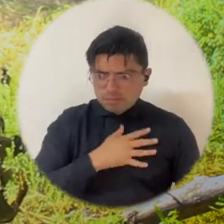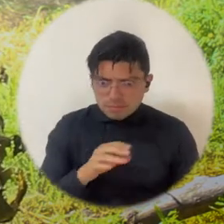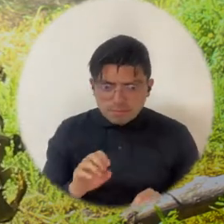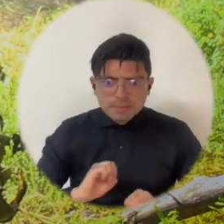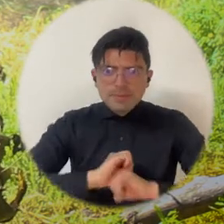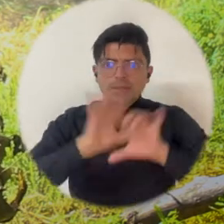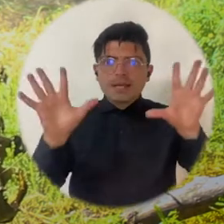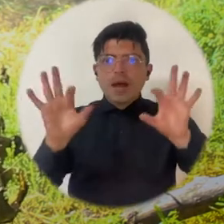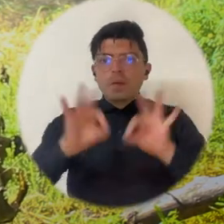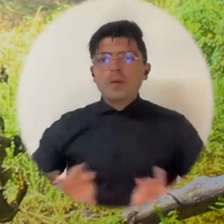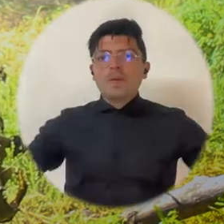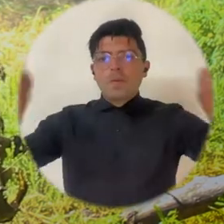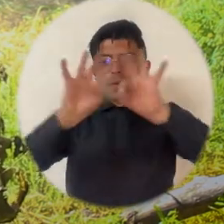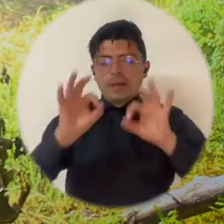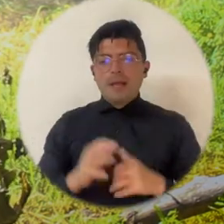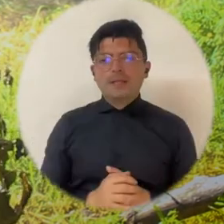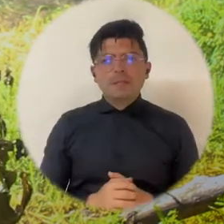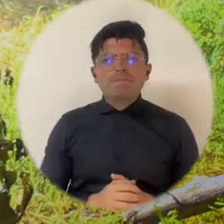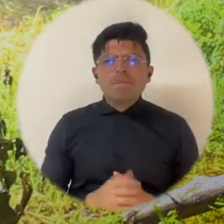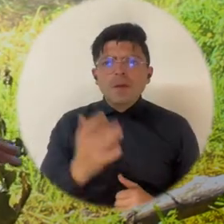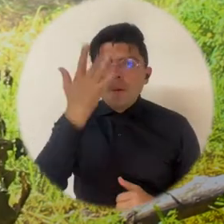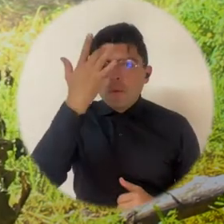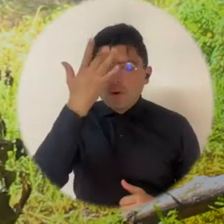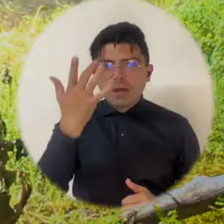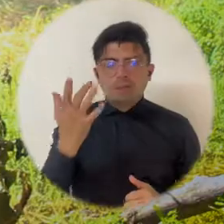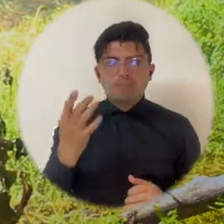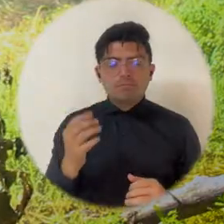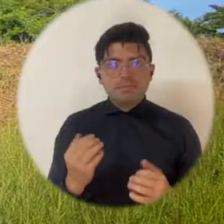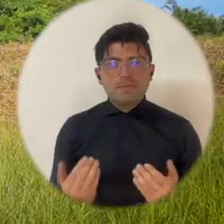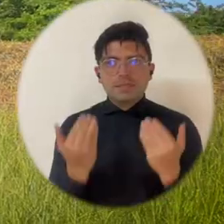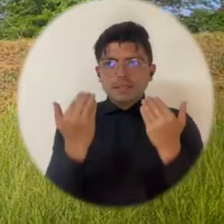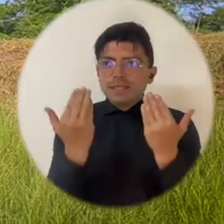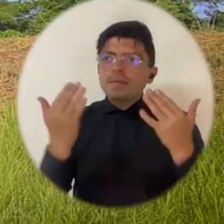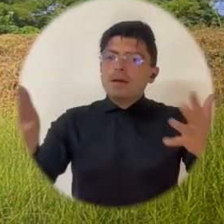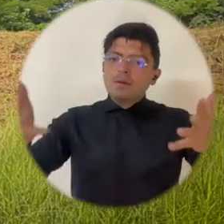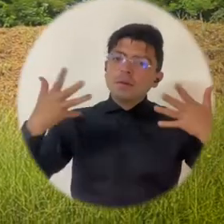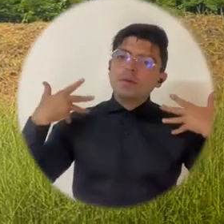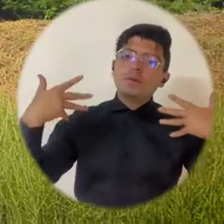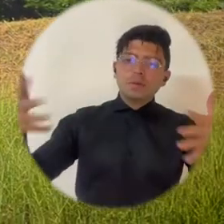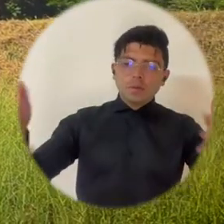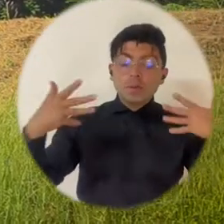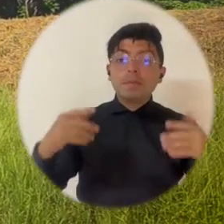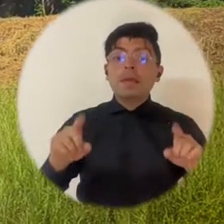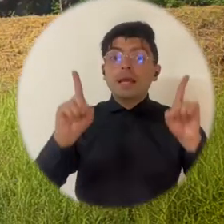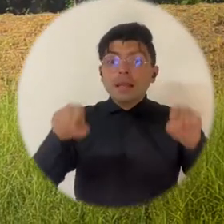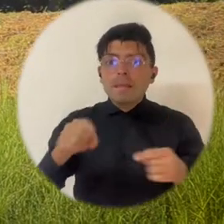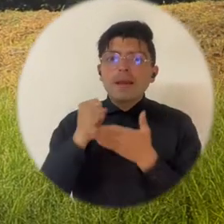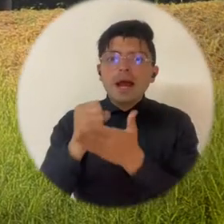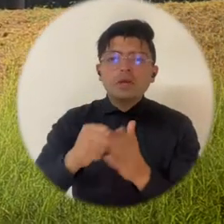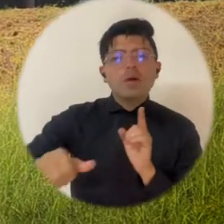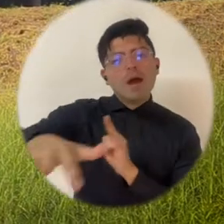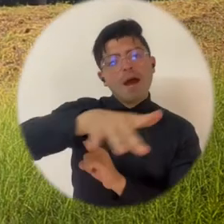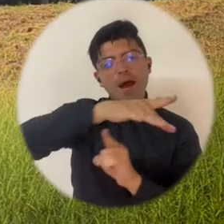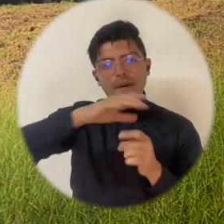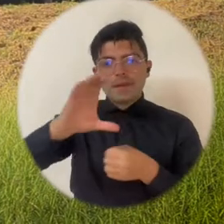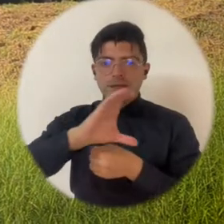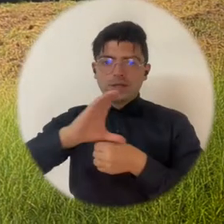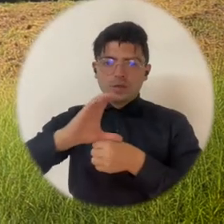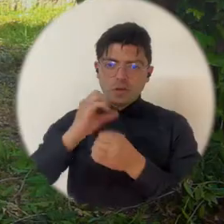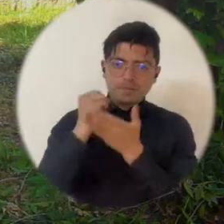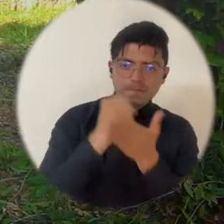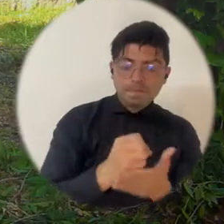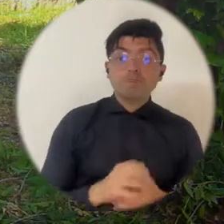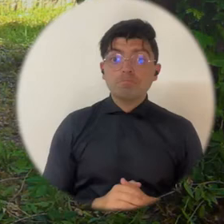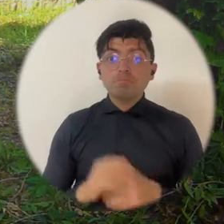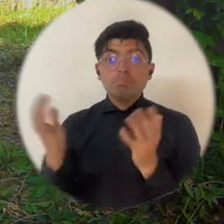es muy importante porque por un lado hace muy buen fresco y la otra porque ayuda al ambiente de la